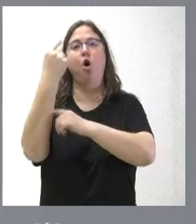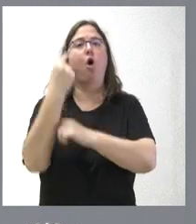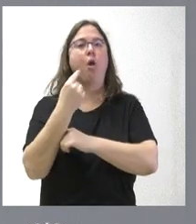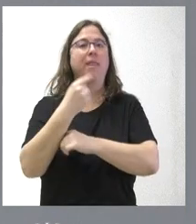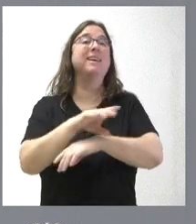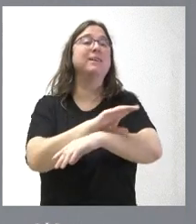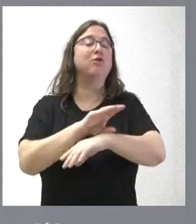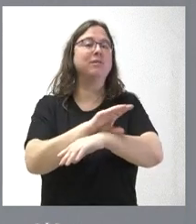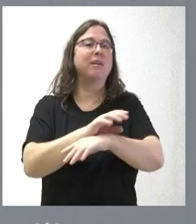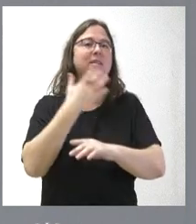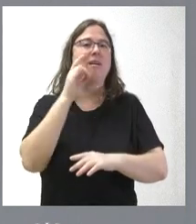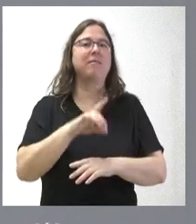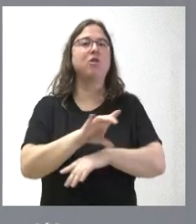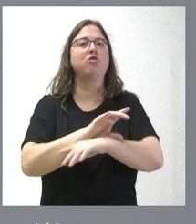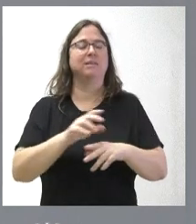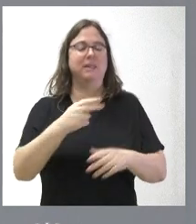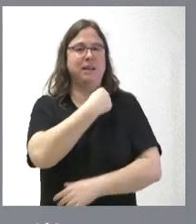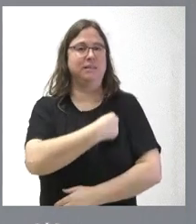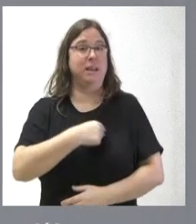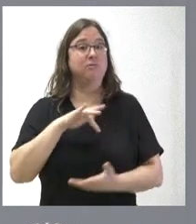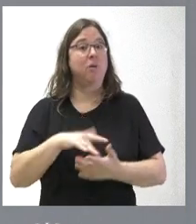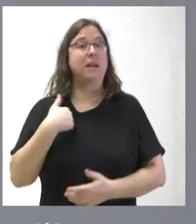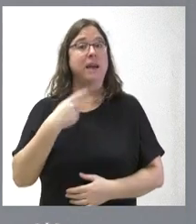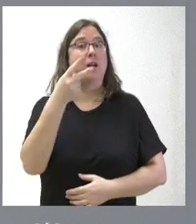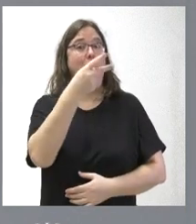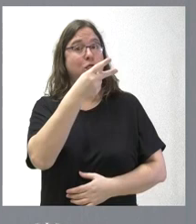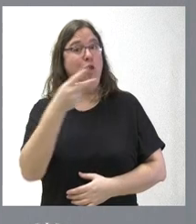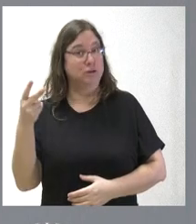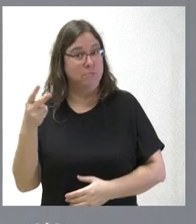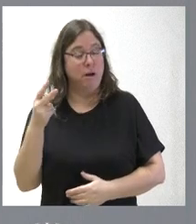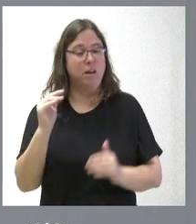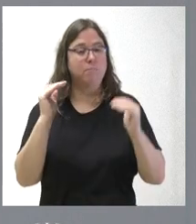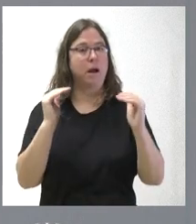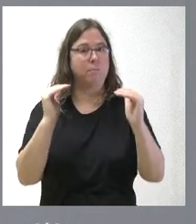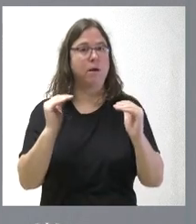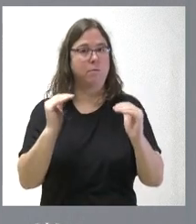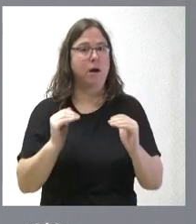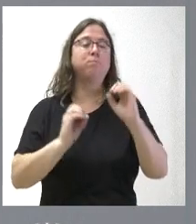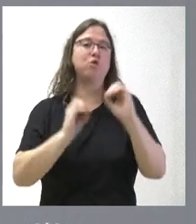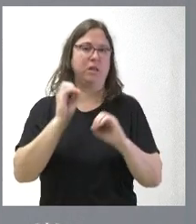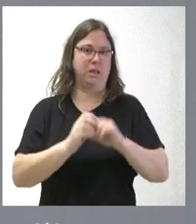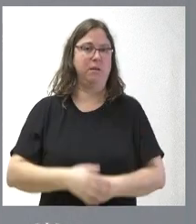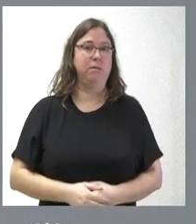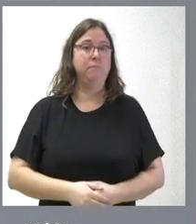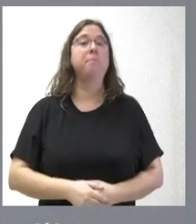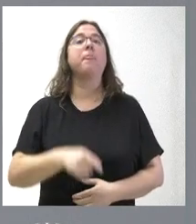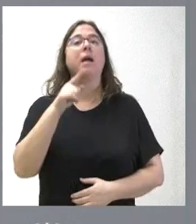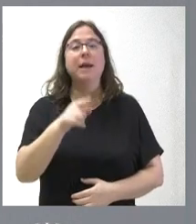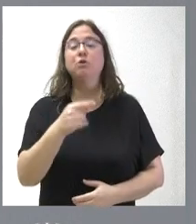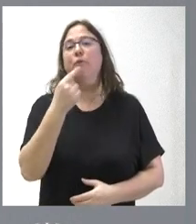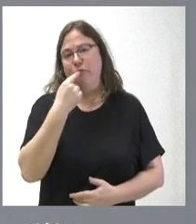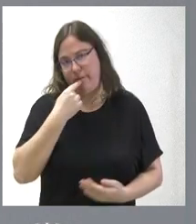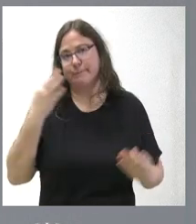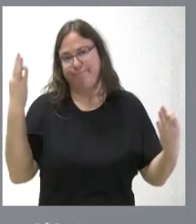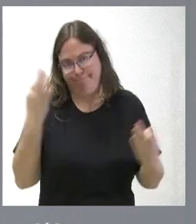Consejería de Sanidad, toda vez que llevamos ya dos semanas consecutivas de bajada en el índice. Esto no nos impide, señalar una vez más,